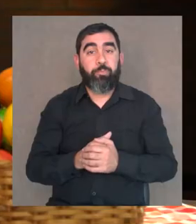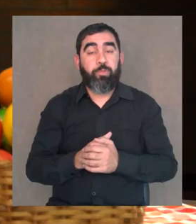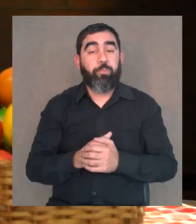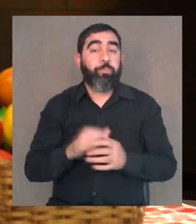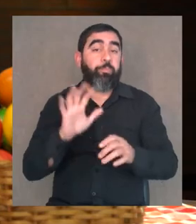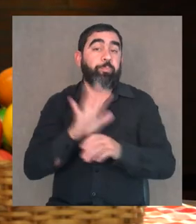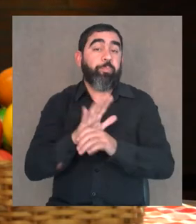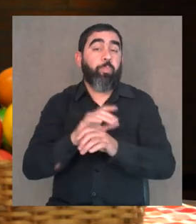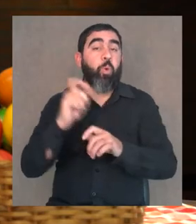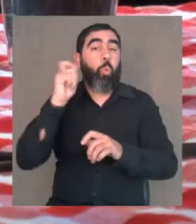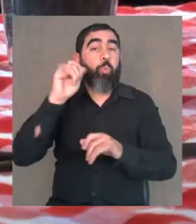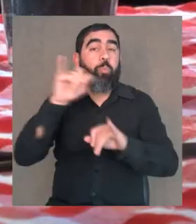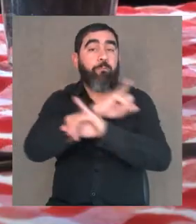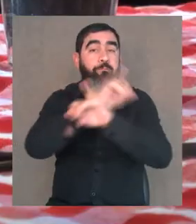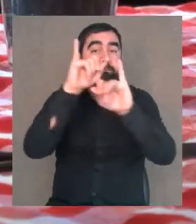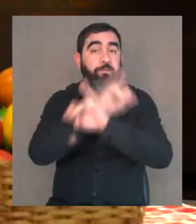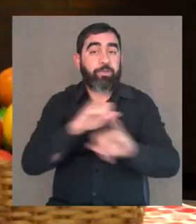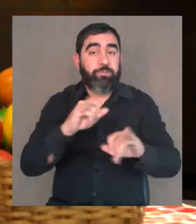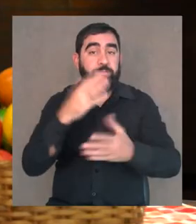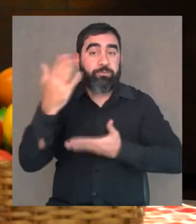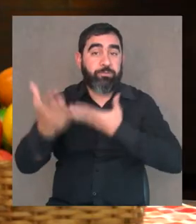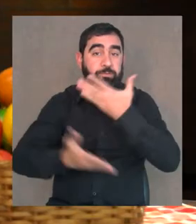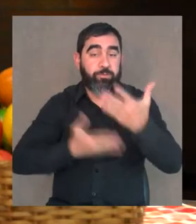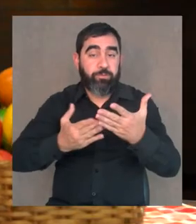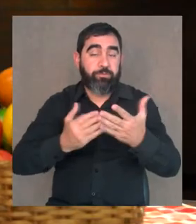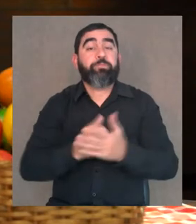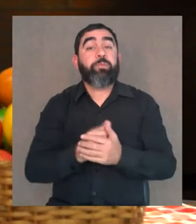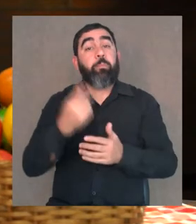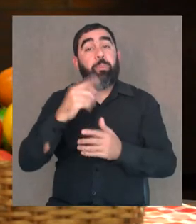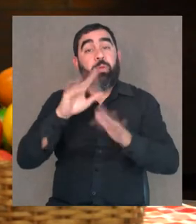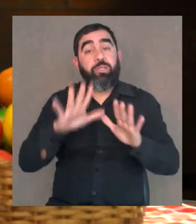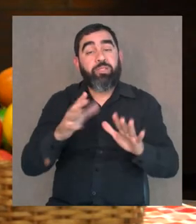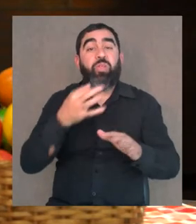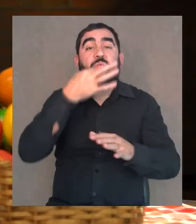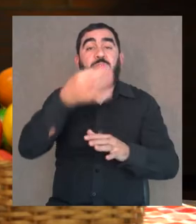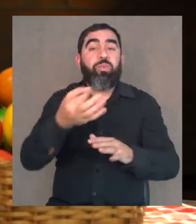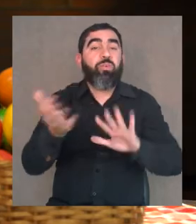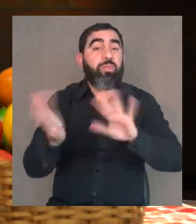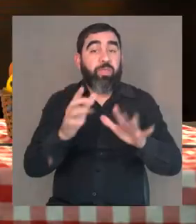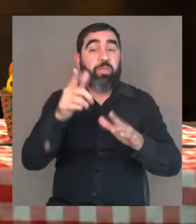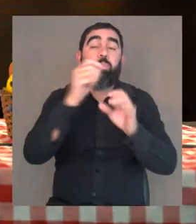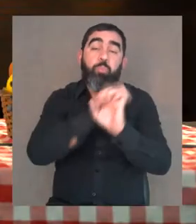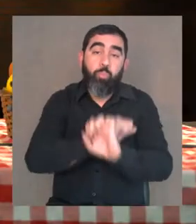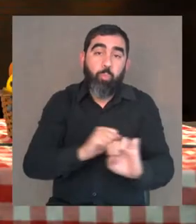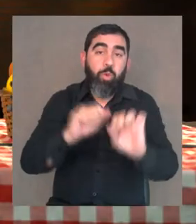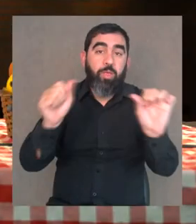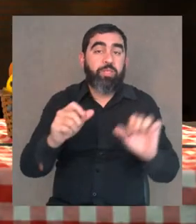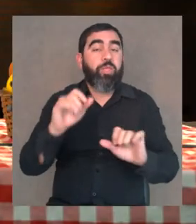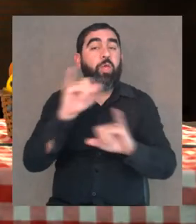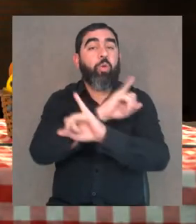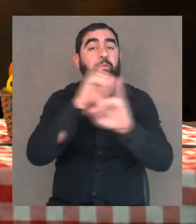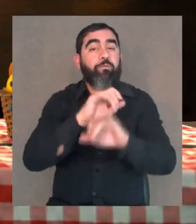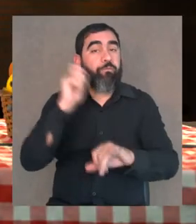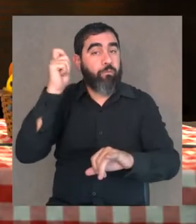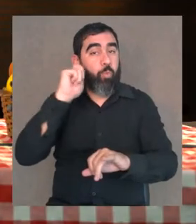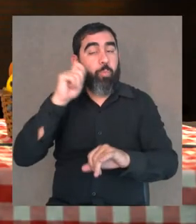El que los cumpla feliz empieza así. Y me faltan unas notas. Pero bueno, ¿qué quiero decir con esto? Que pueden hacer el que los